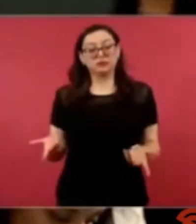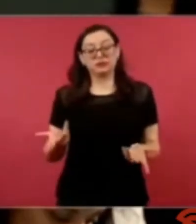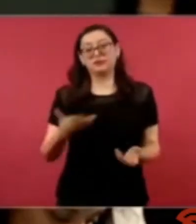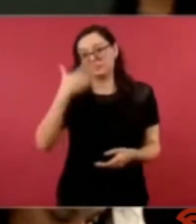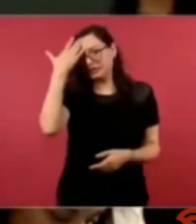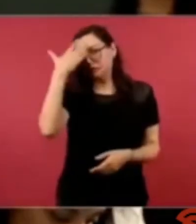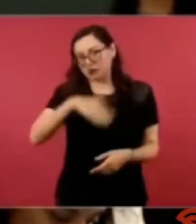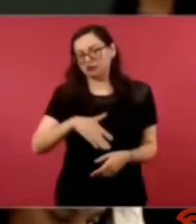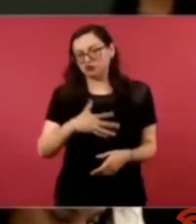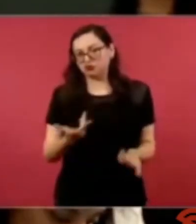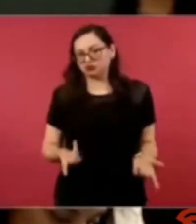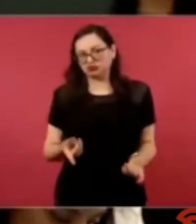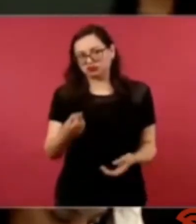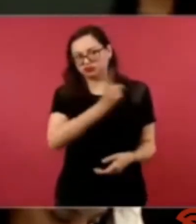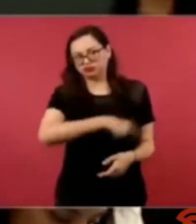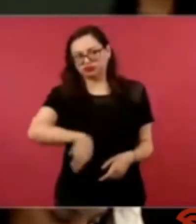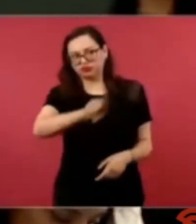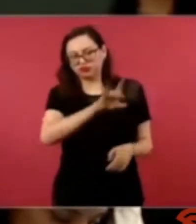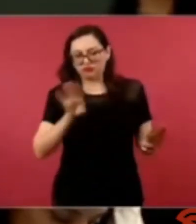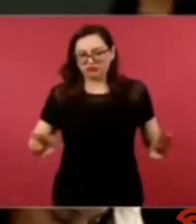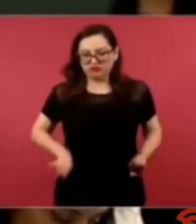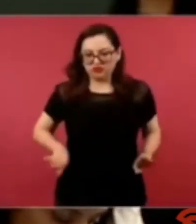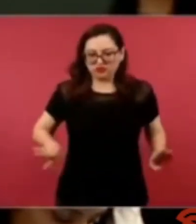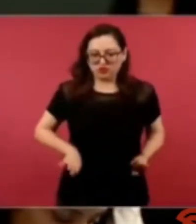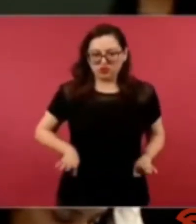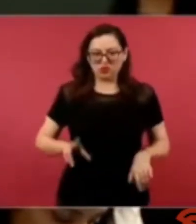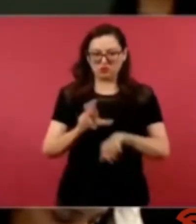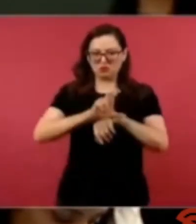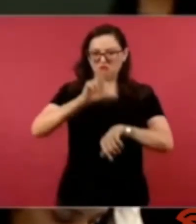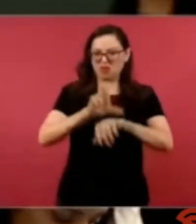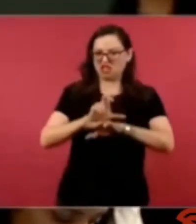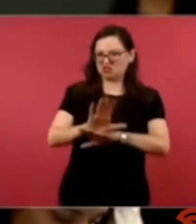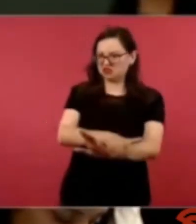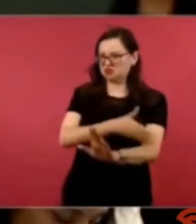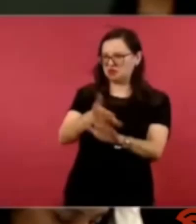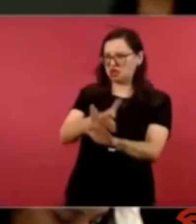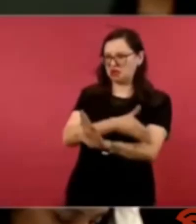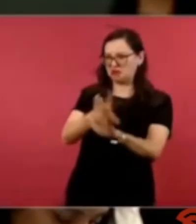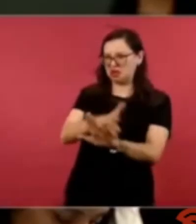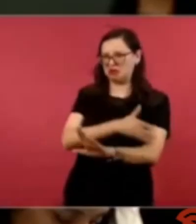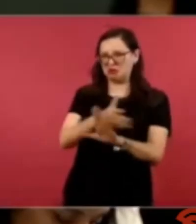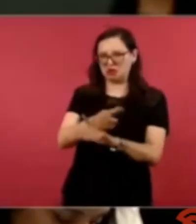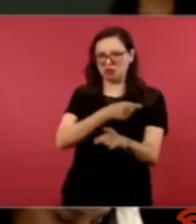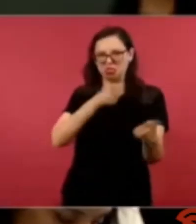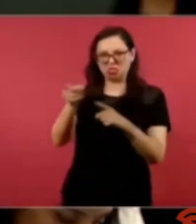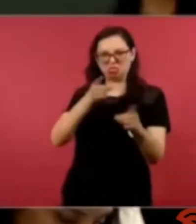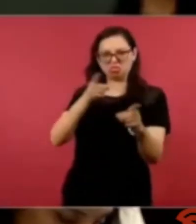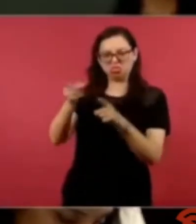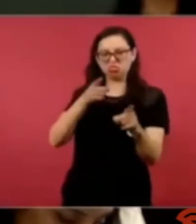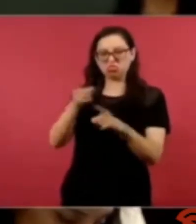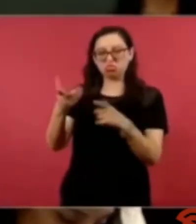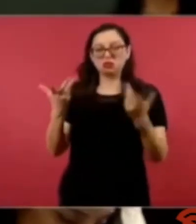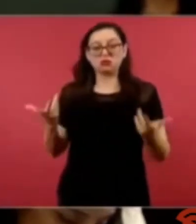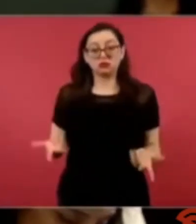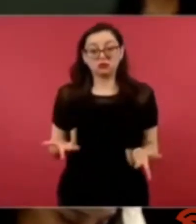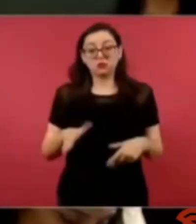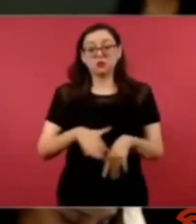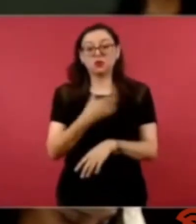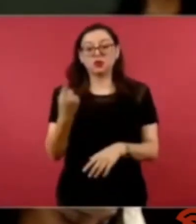doctora entre que usted le impone y usted le dicta y en medio de esa